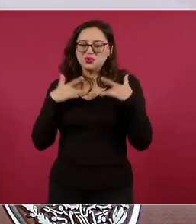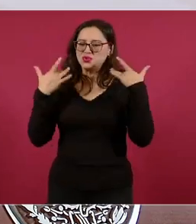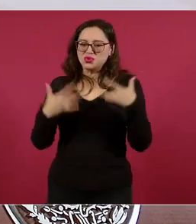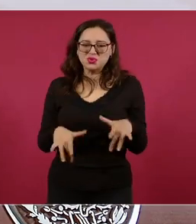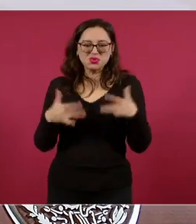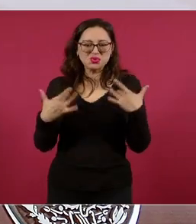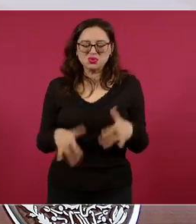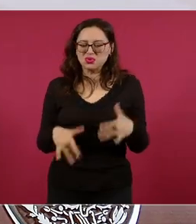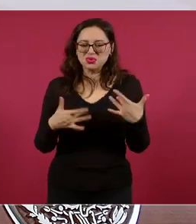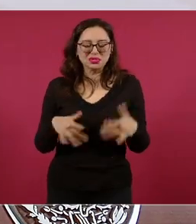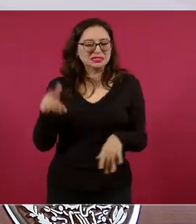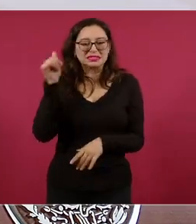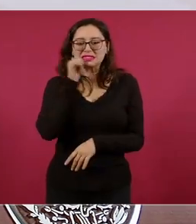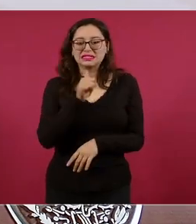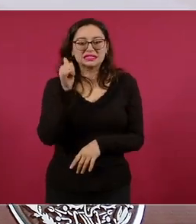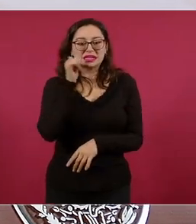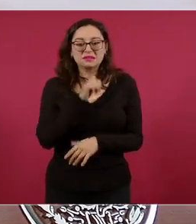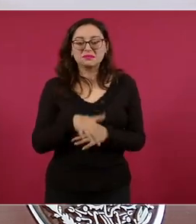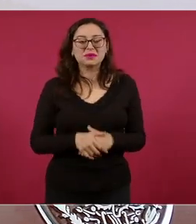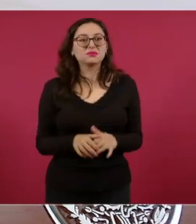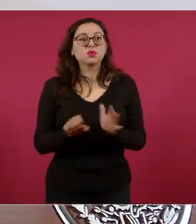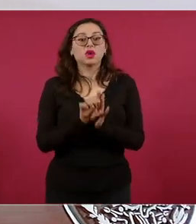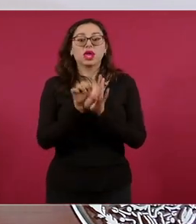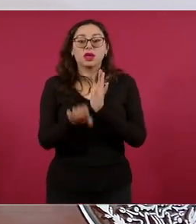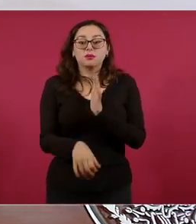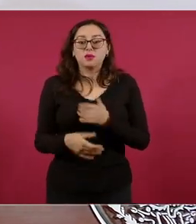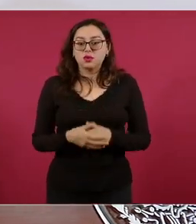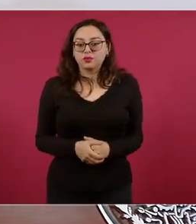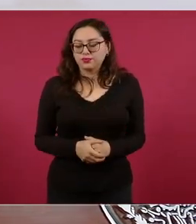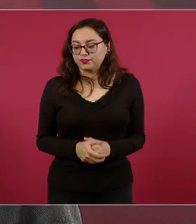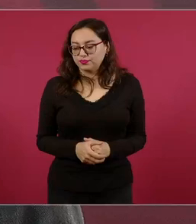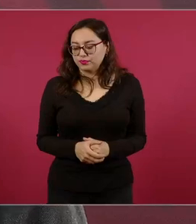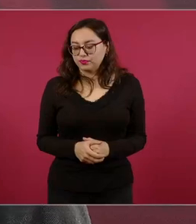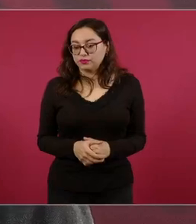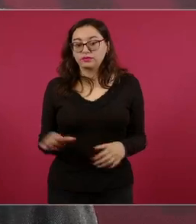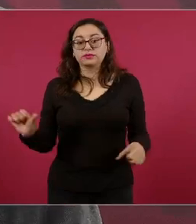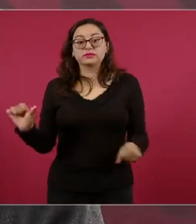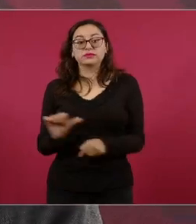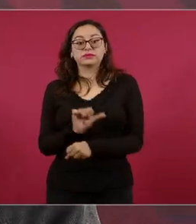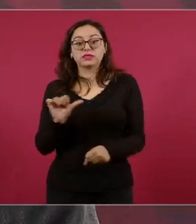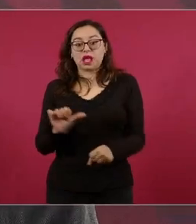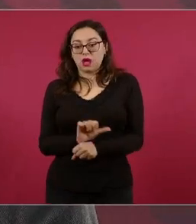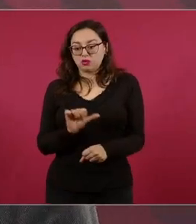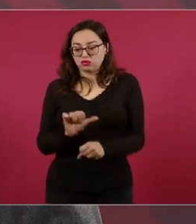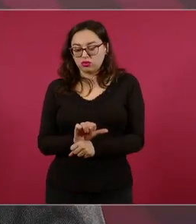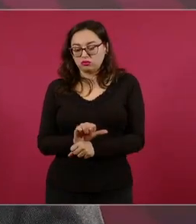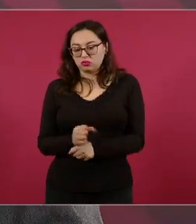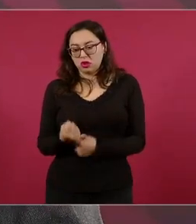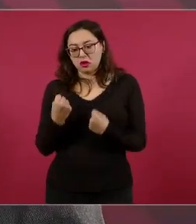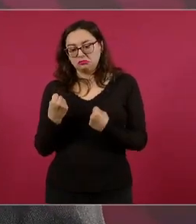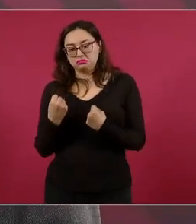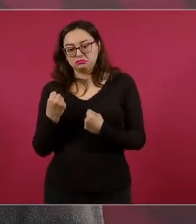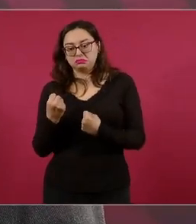les querían robar el carro y oponían resistencia